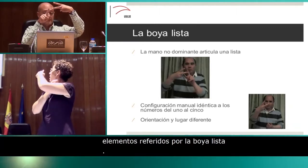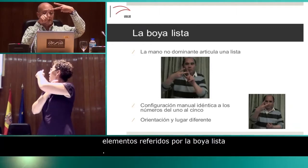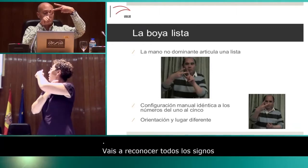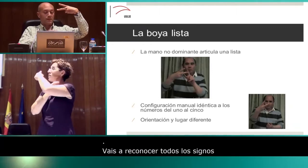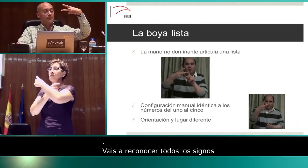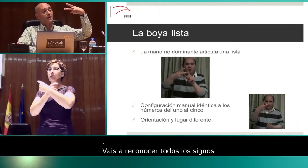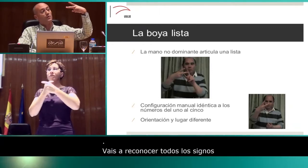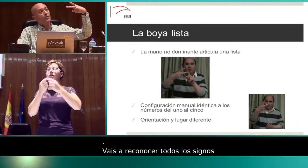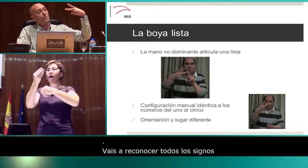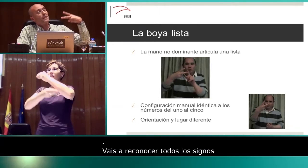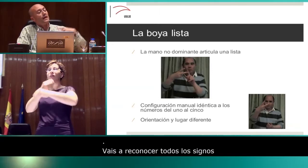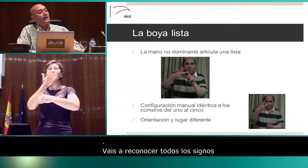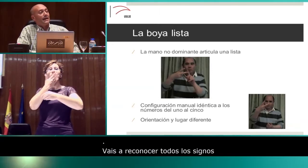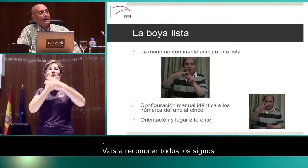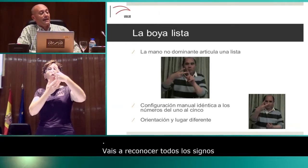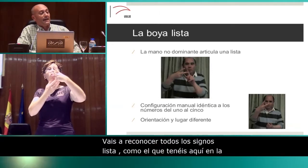lista. De acuerdo,